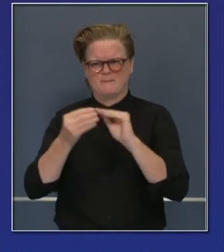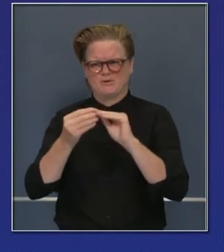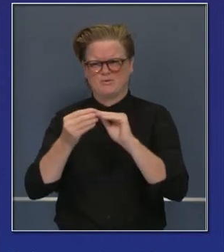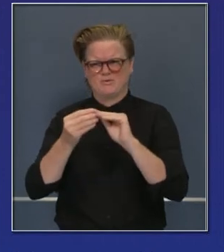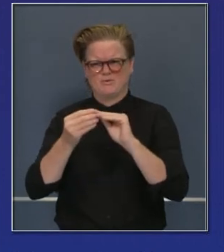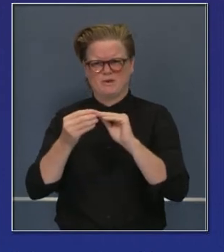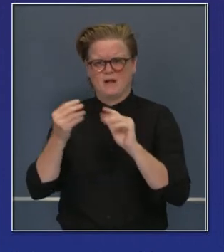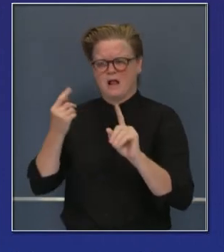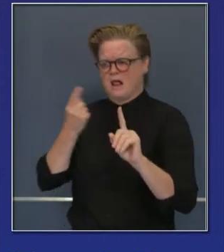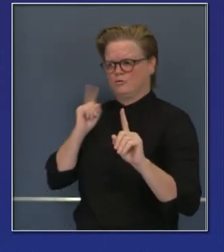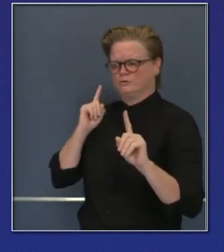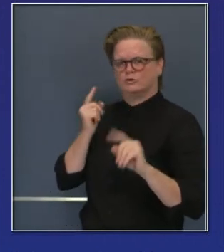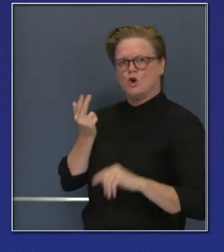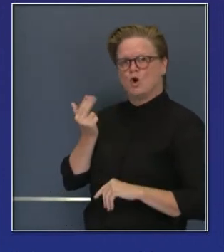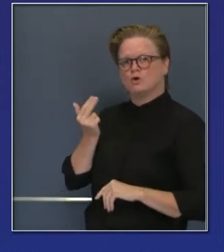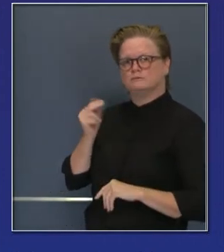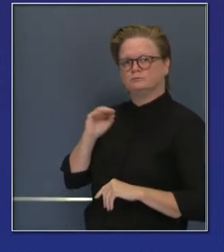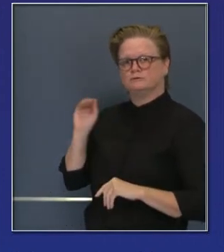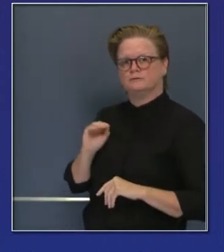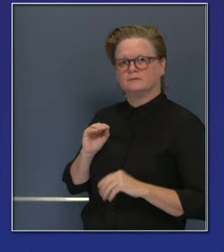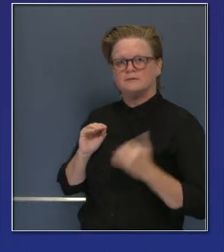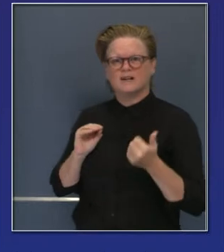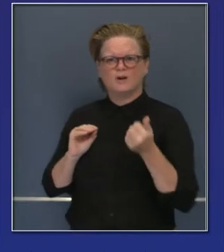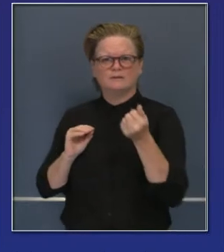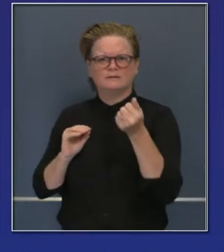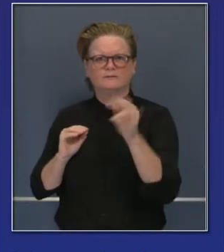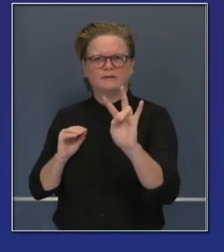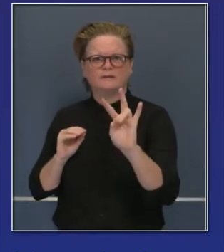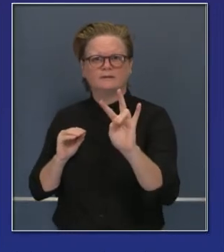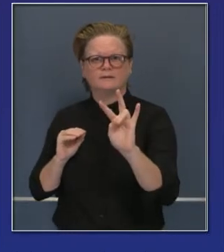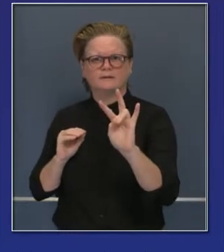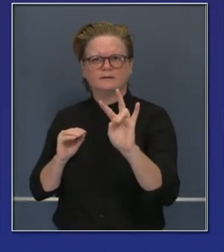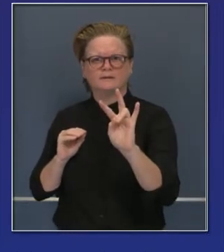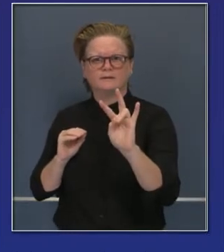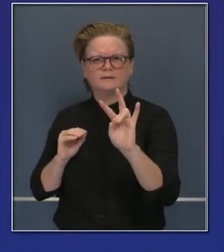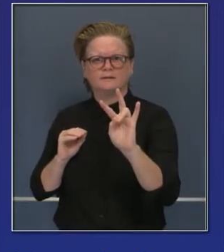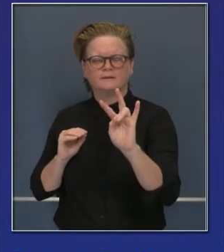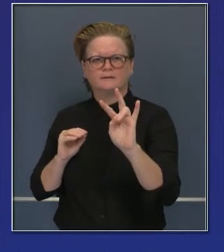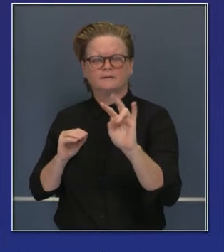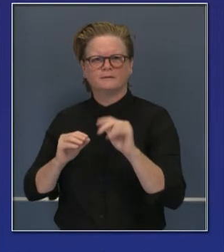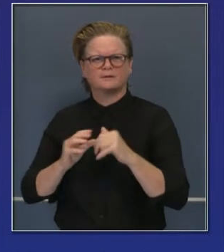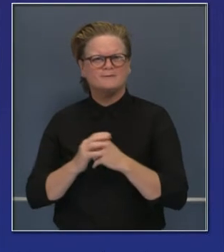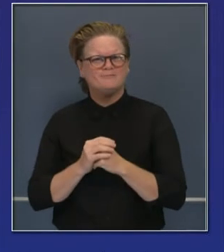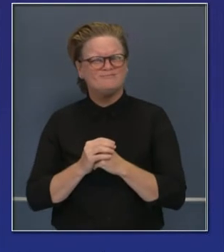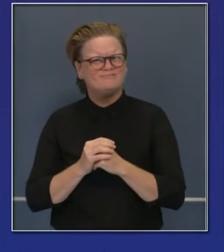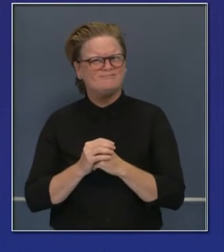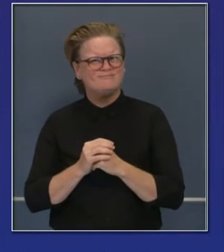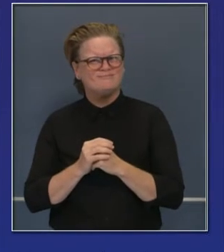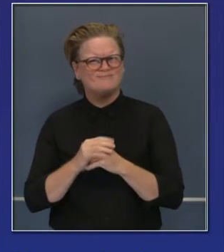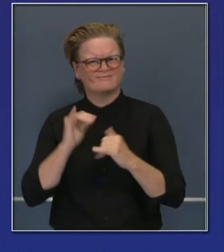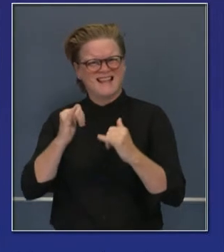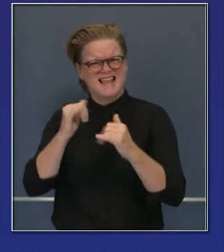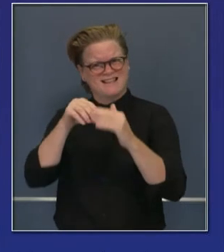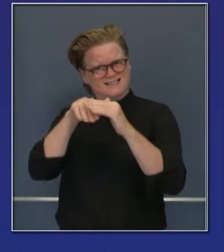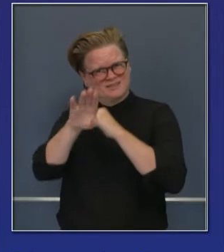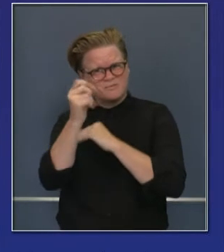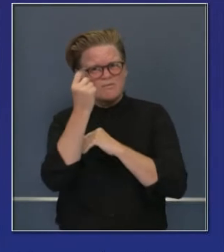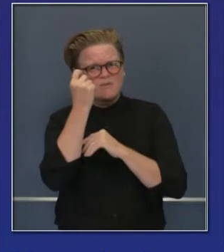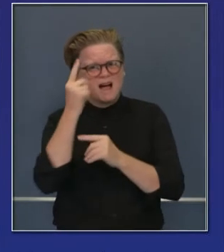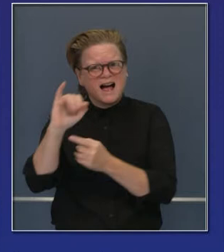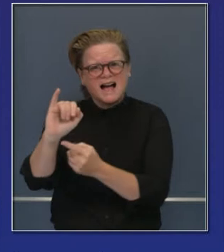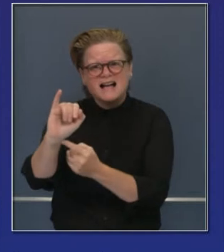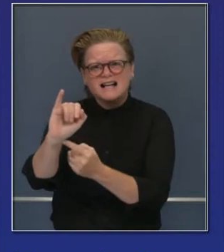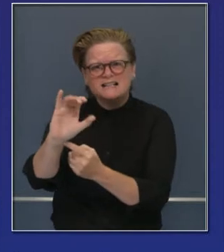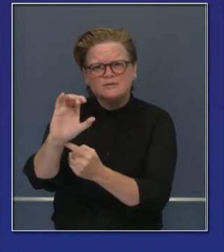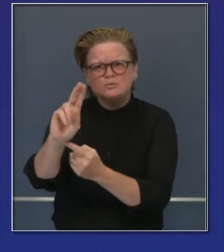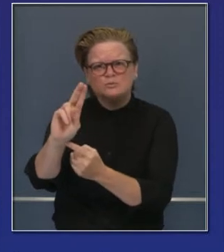ciento. Antes estaba a 13 por ciento. Así que estamos al 17 por ciento en la capacidad de unidades de cuidados